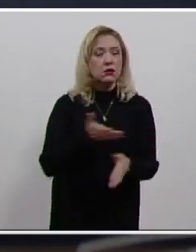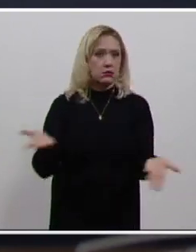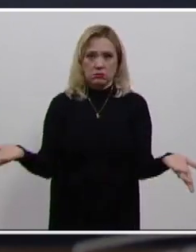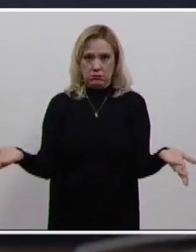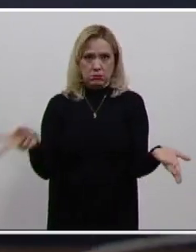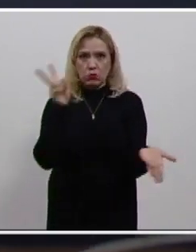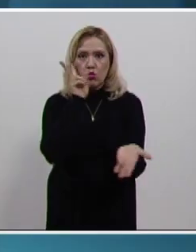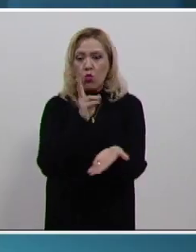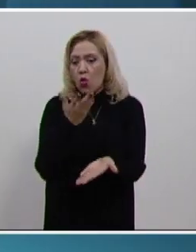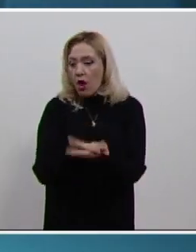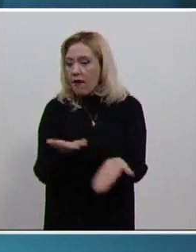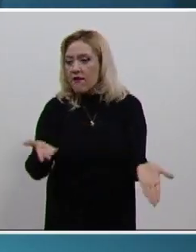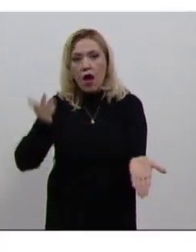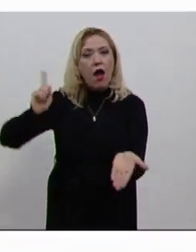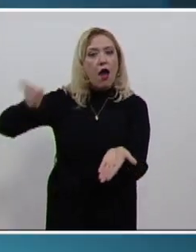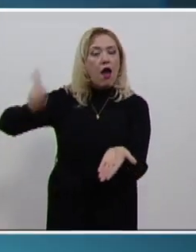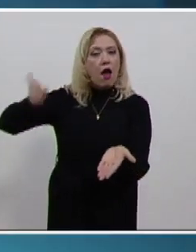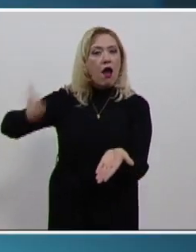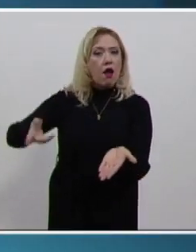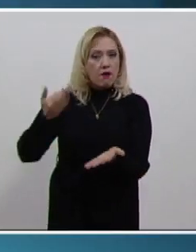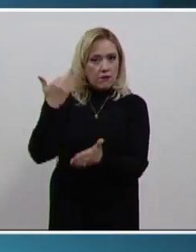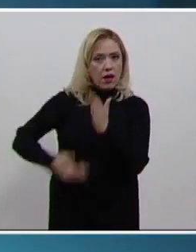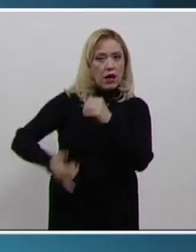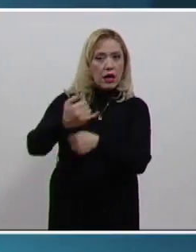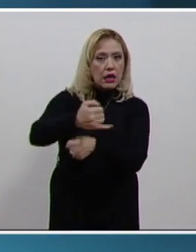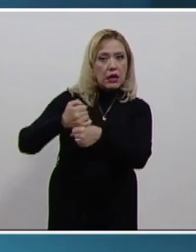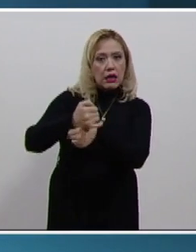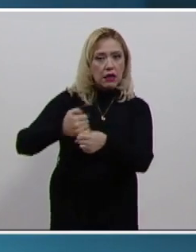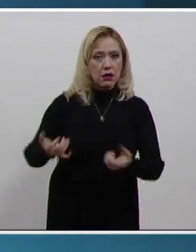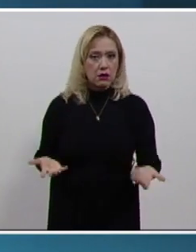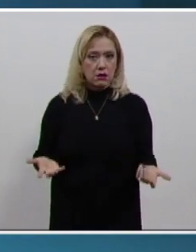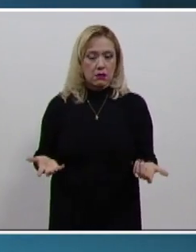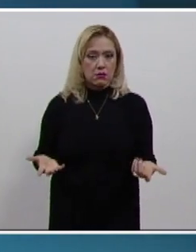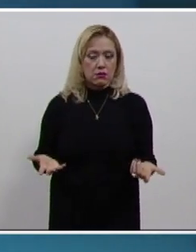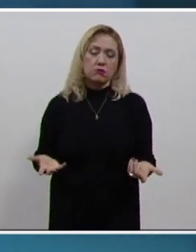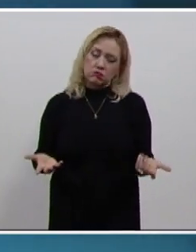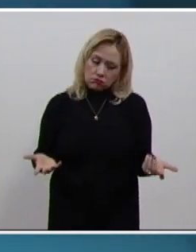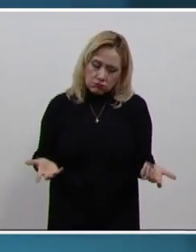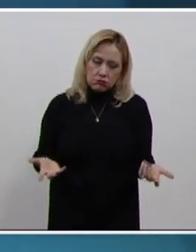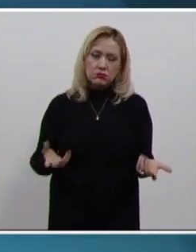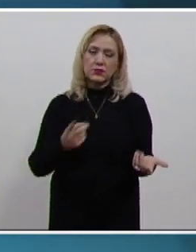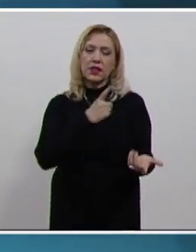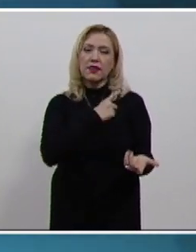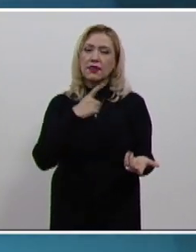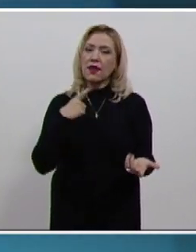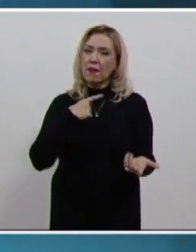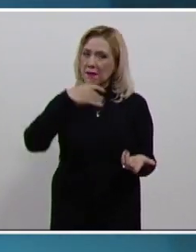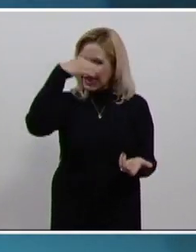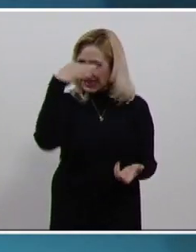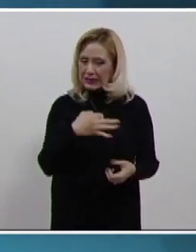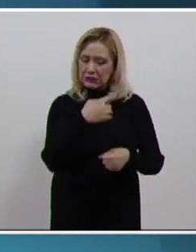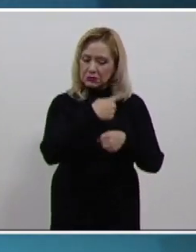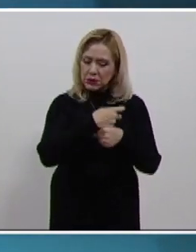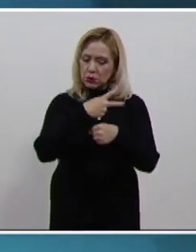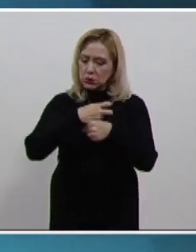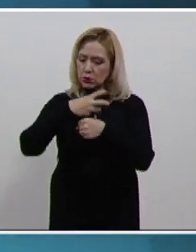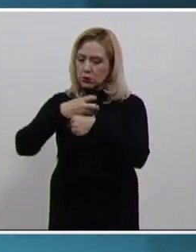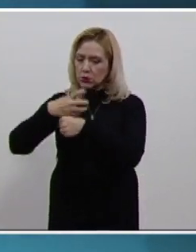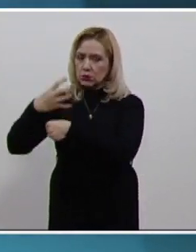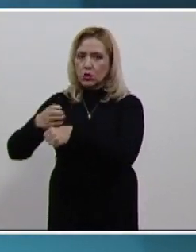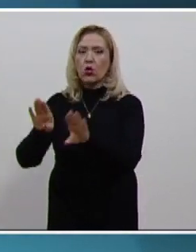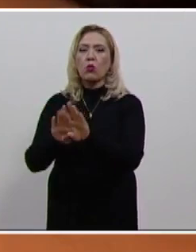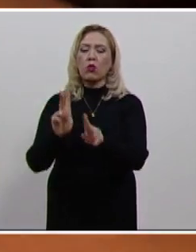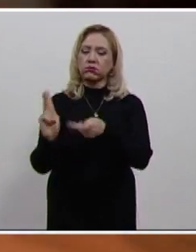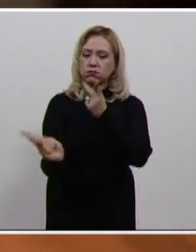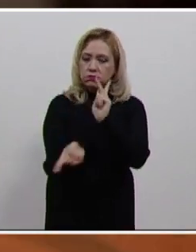pruebas para demostrar su responsabilidad en un delito, el debido proceso, que son las condiciones que deben observarse en los procedimientos que afectan los